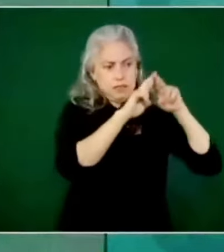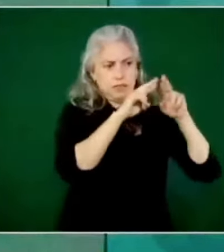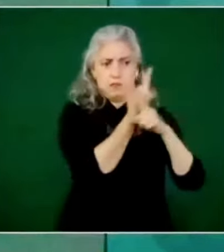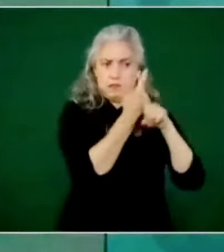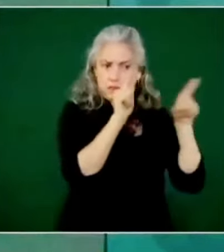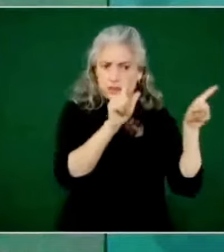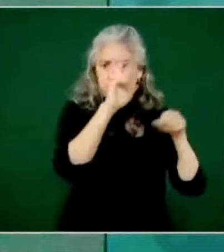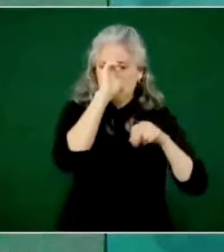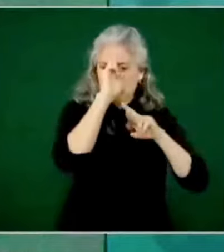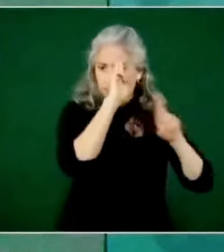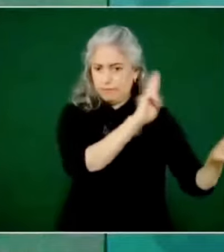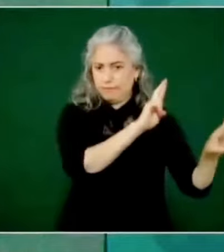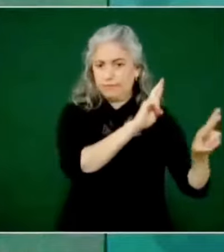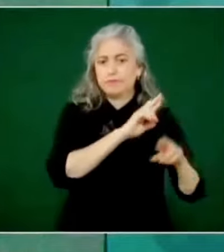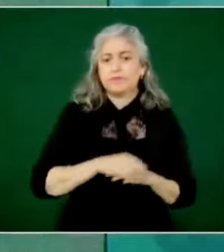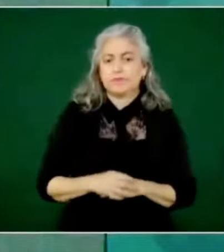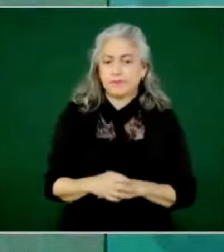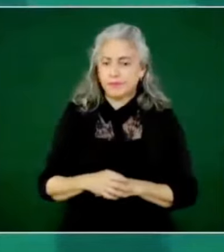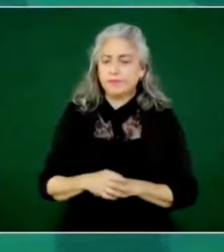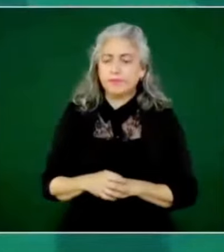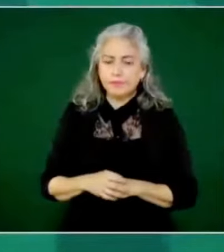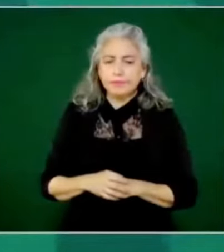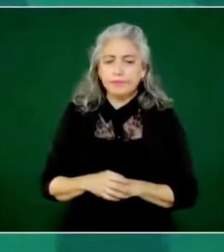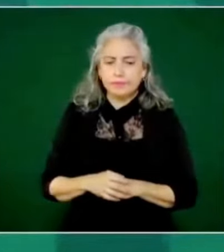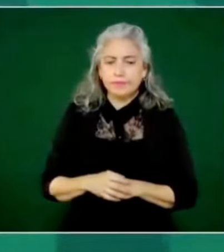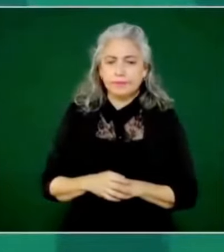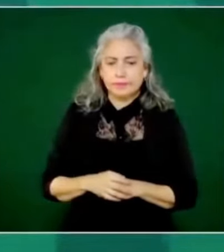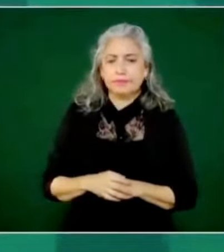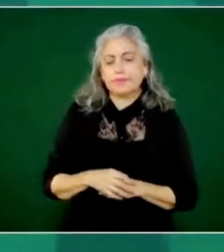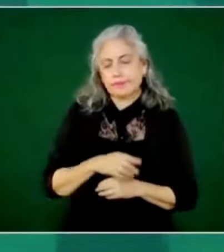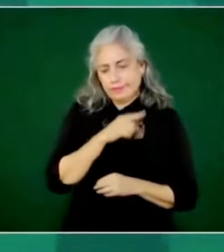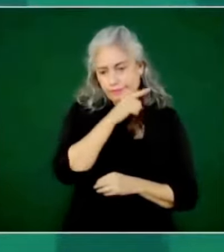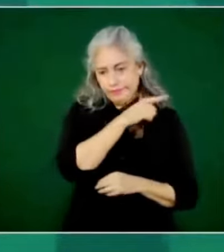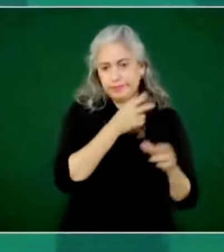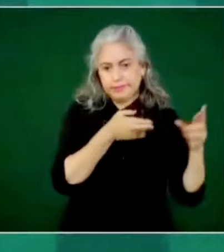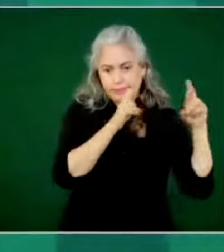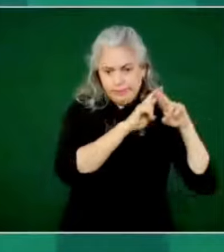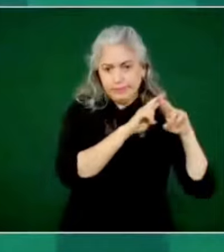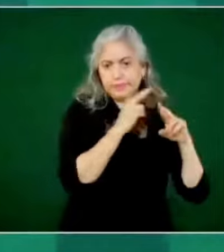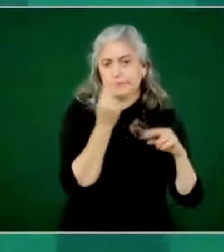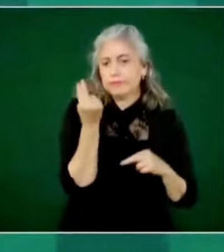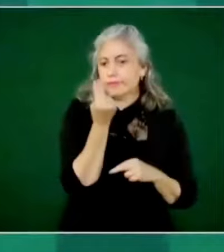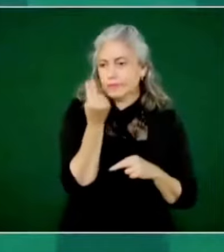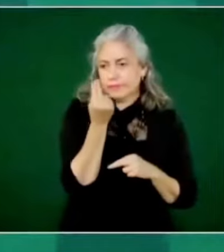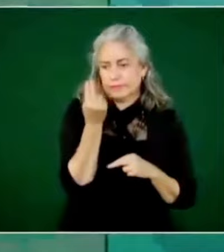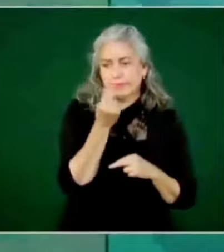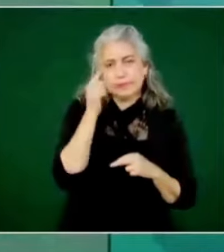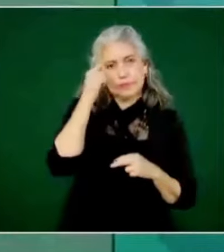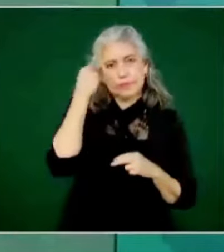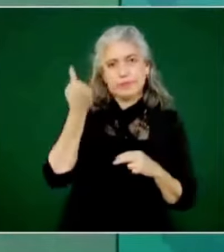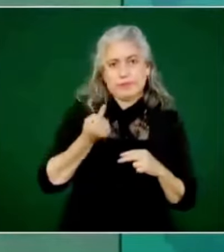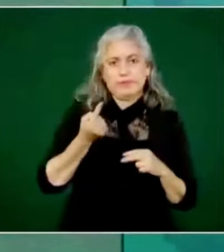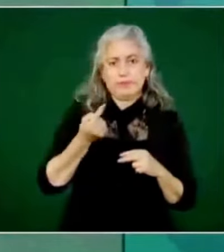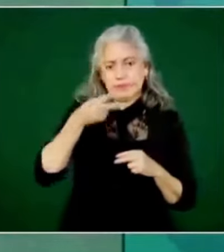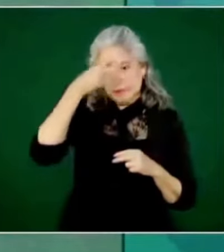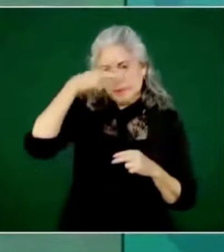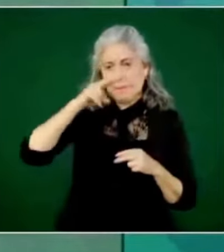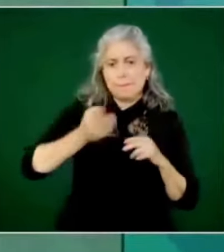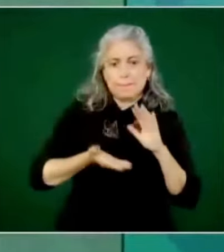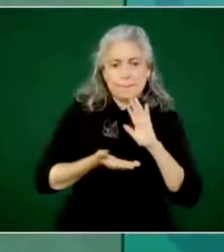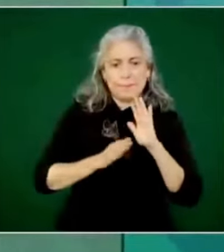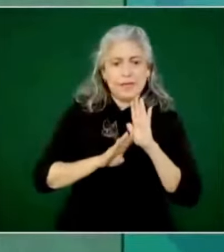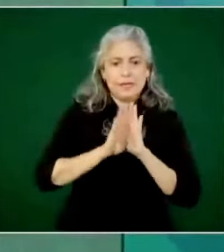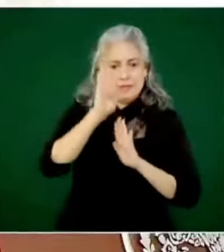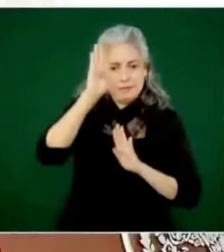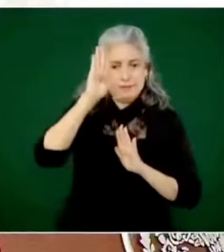por ser esta necesaria para su prosperidad y